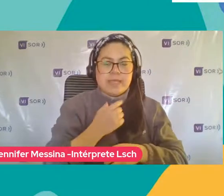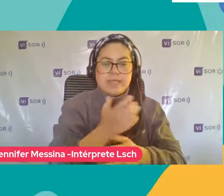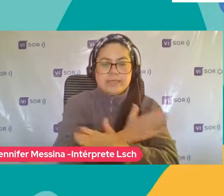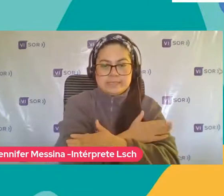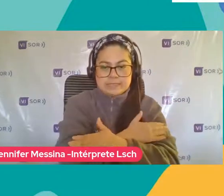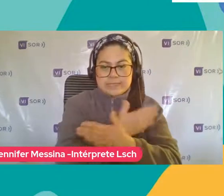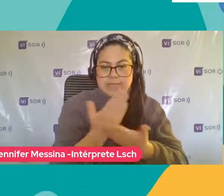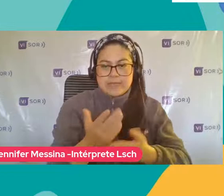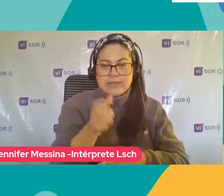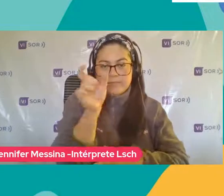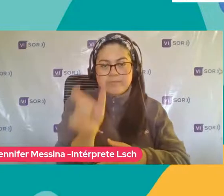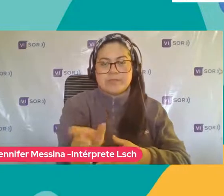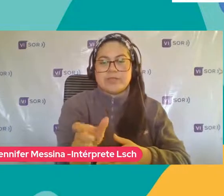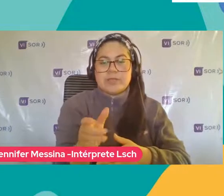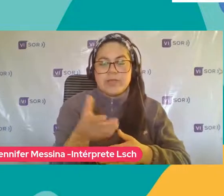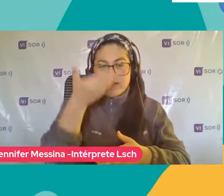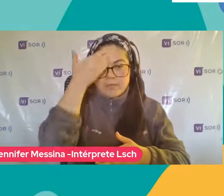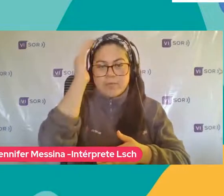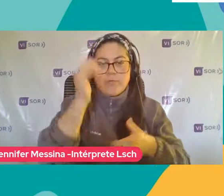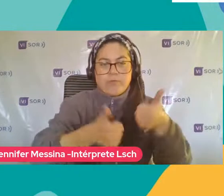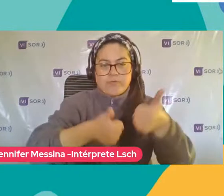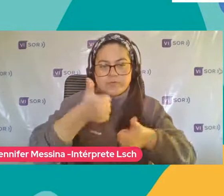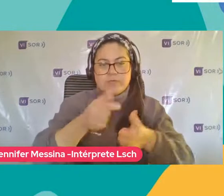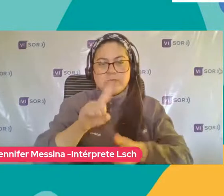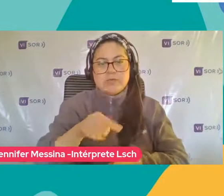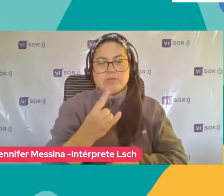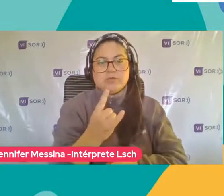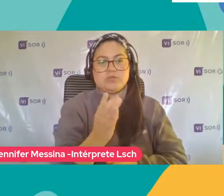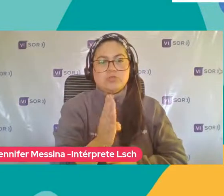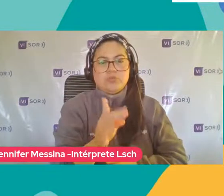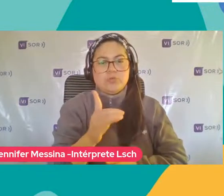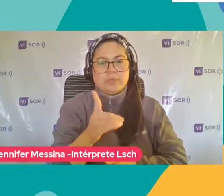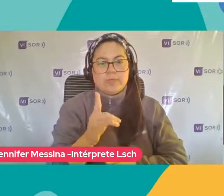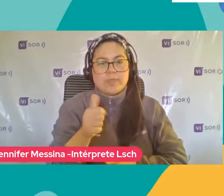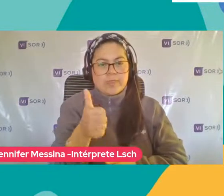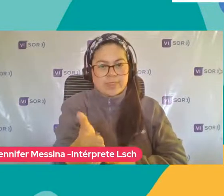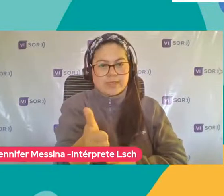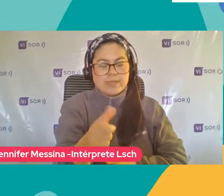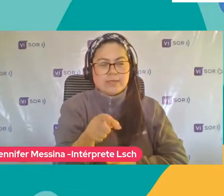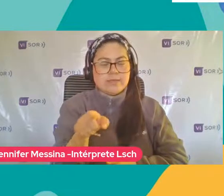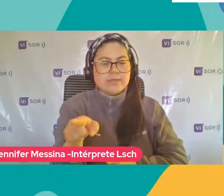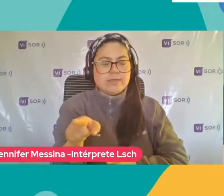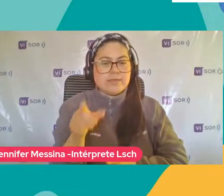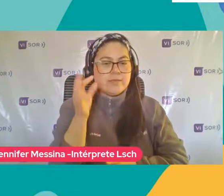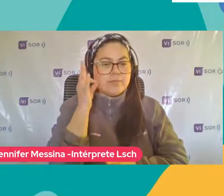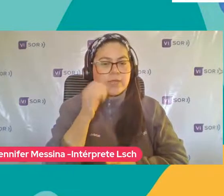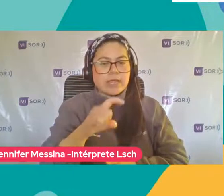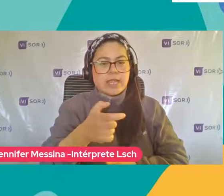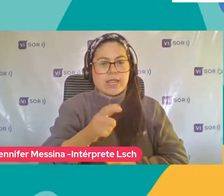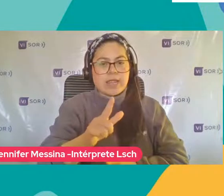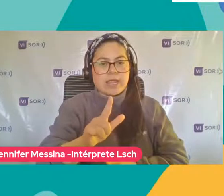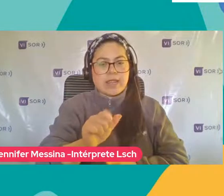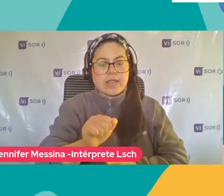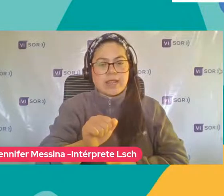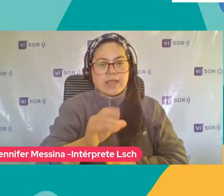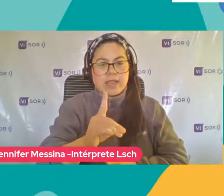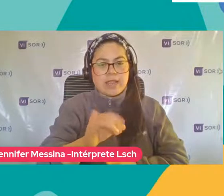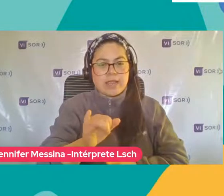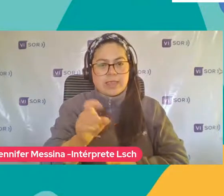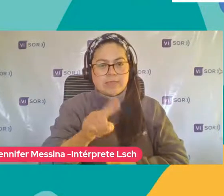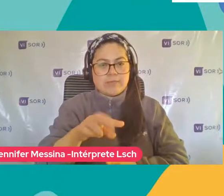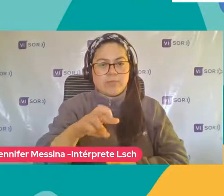profesional De la subdirección De calidad educativa La disposo Moscoso Quien además Es coordinadora Regional De